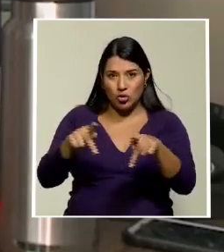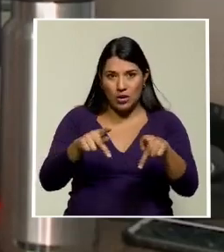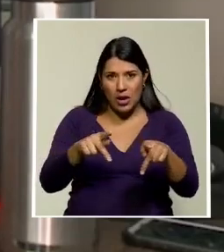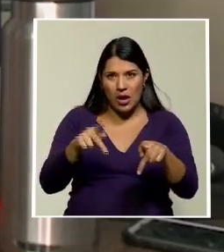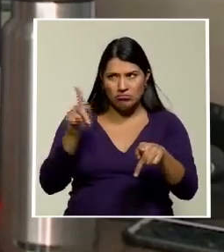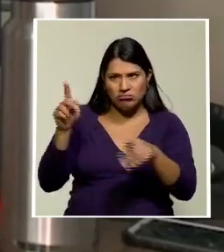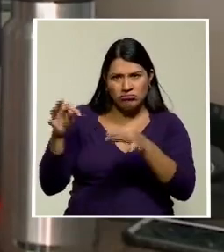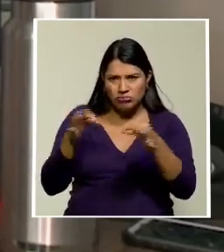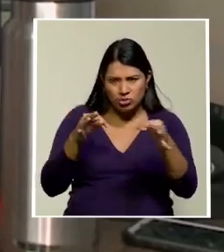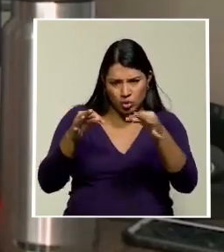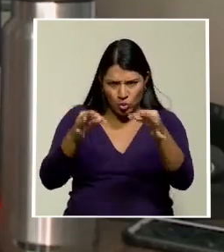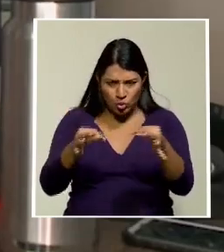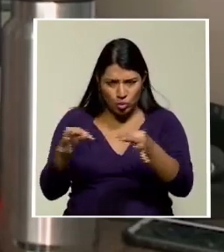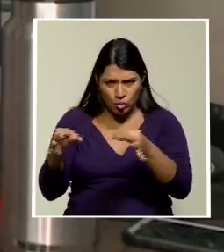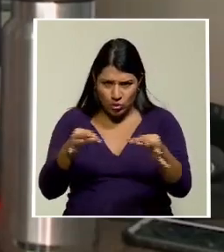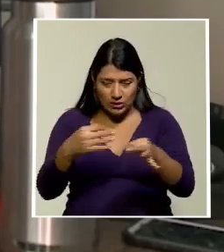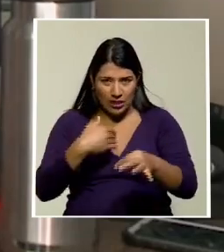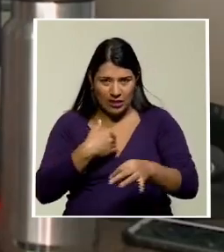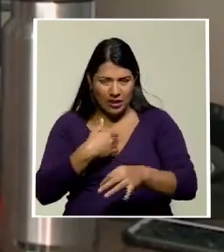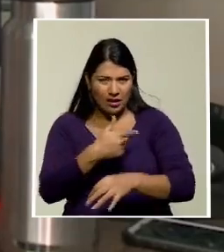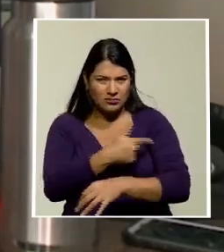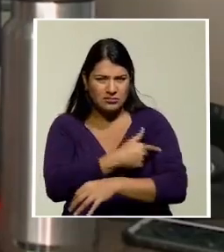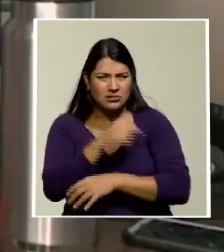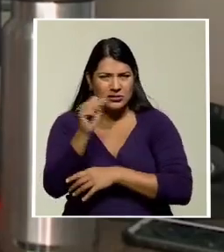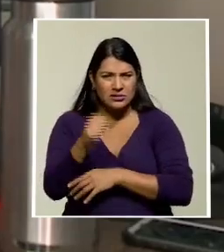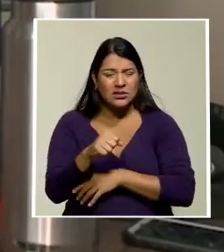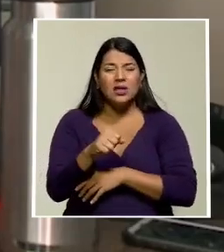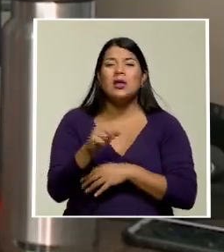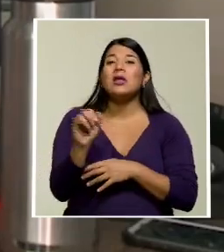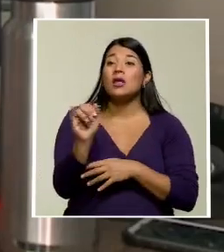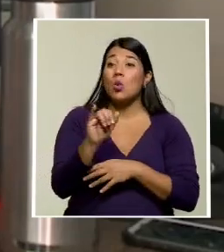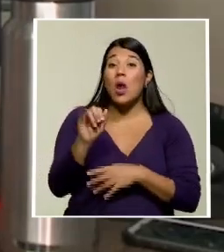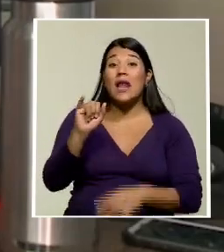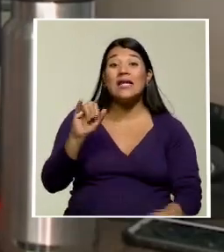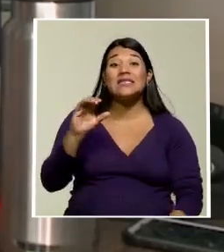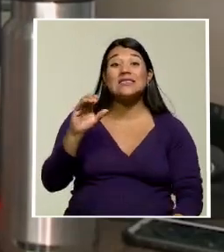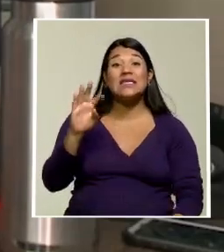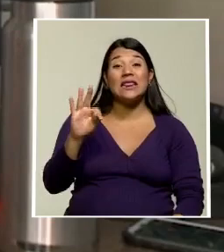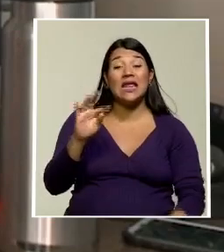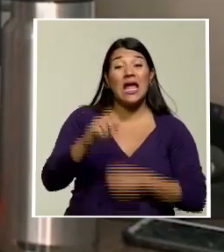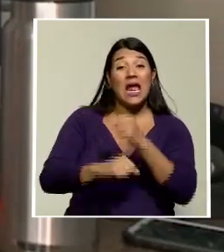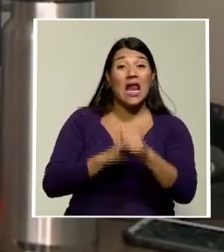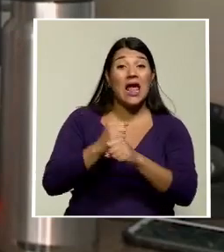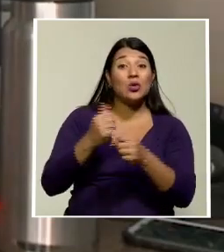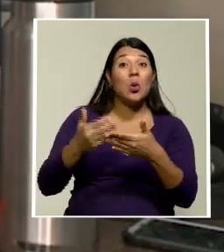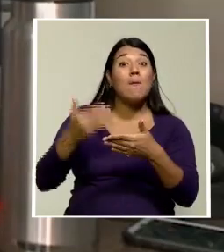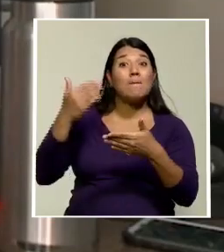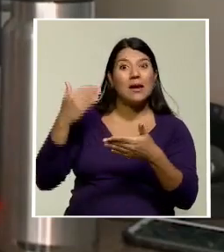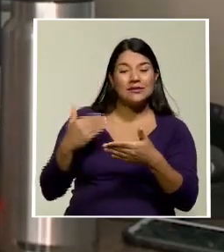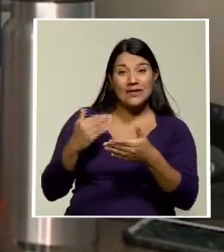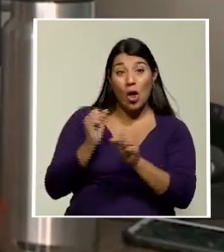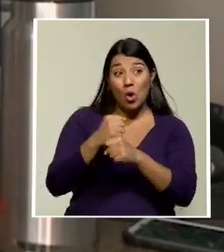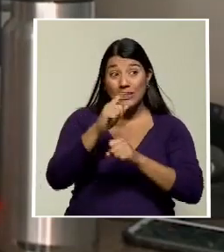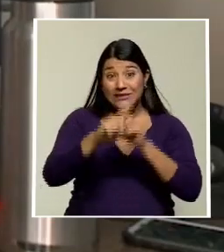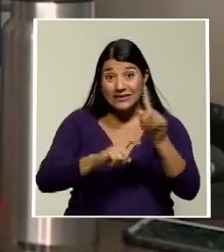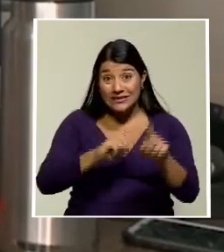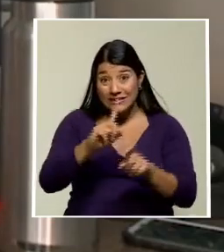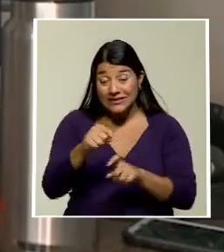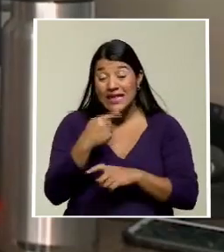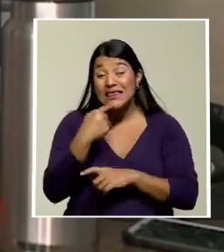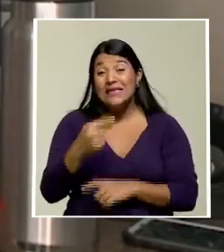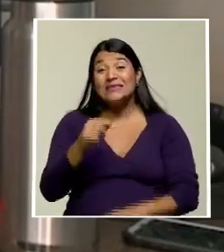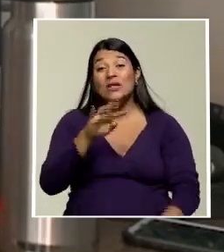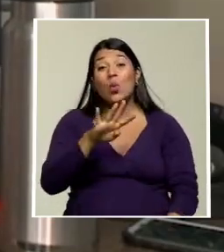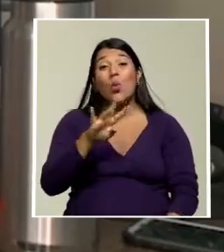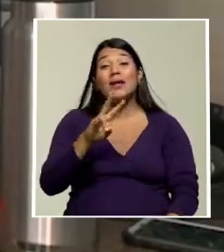Incluso se amparan en una encuesta que hizo el ICT el año anterior en el que decía que el 47% de